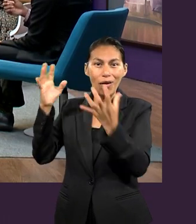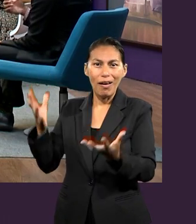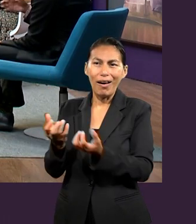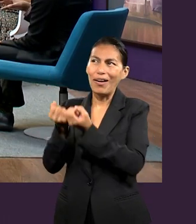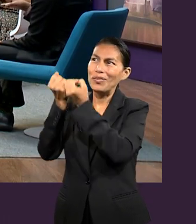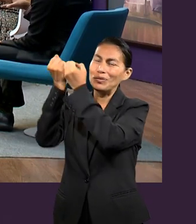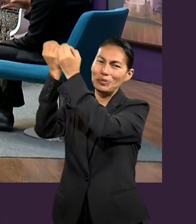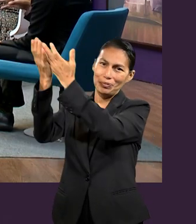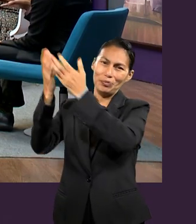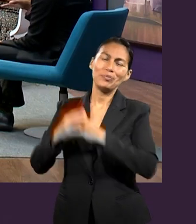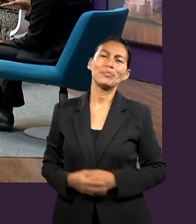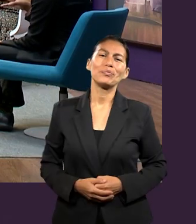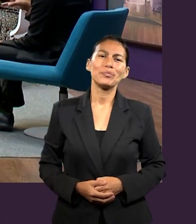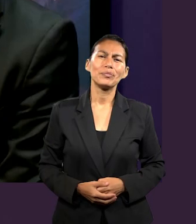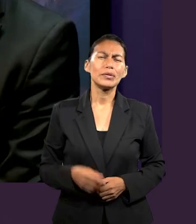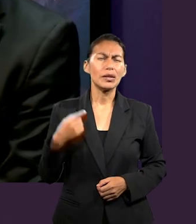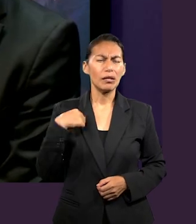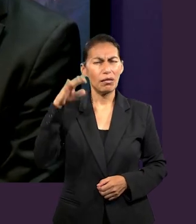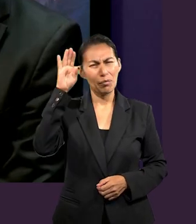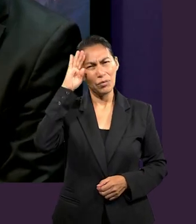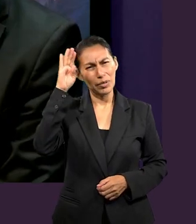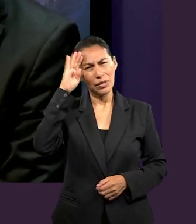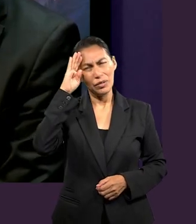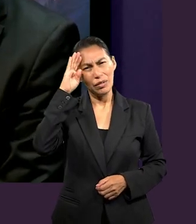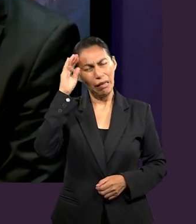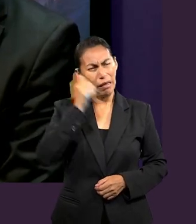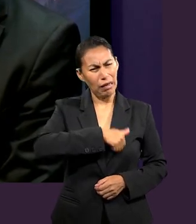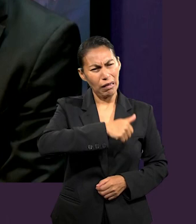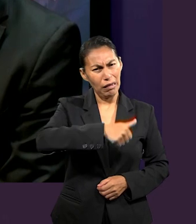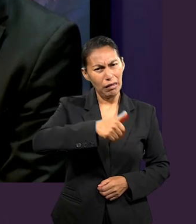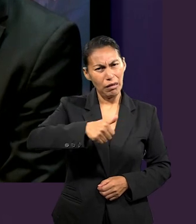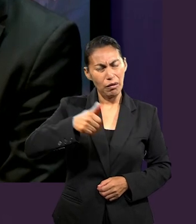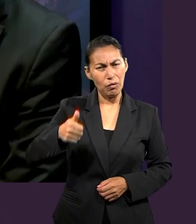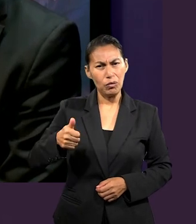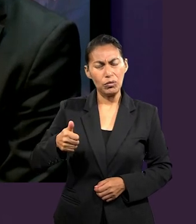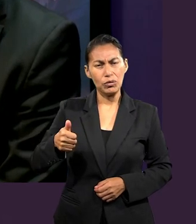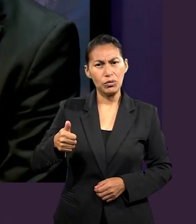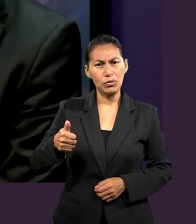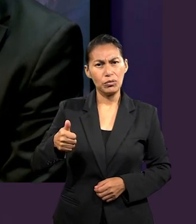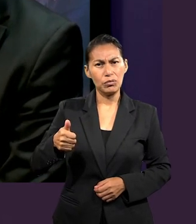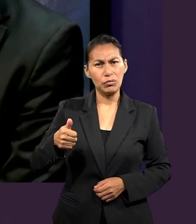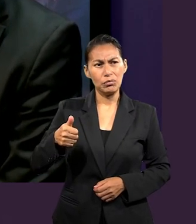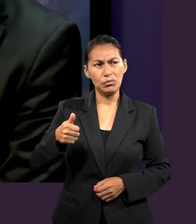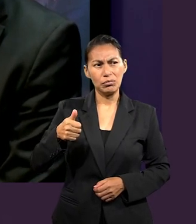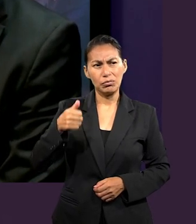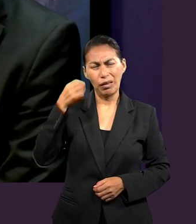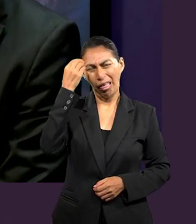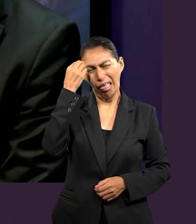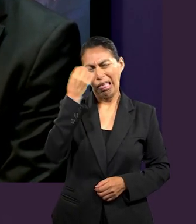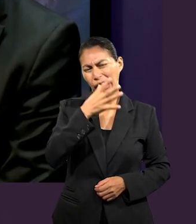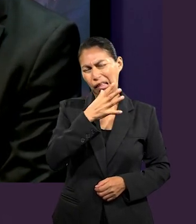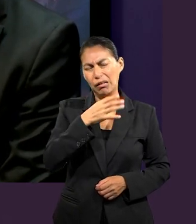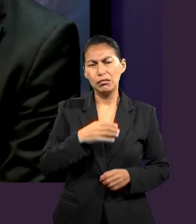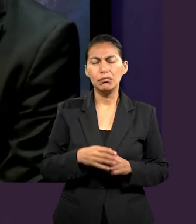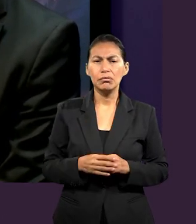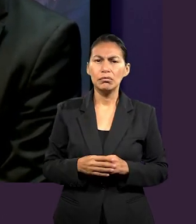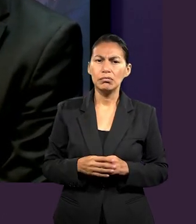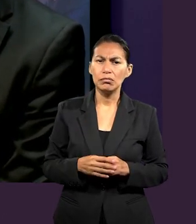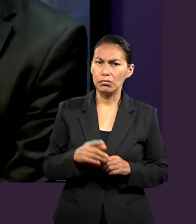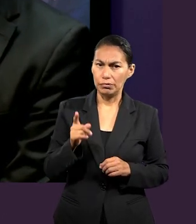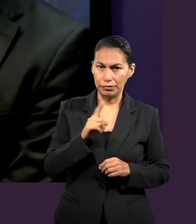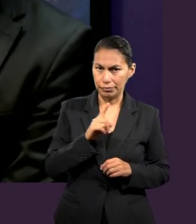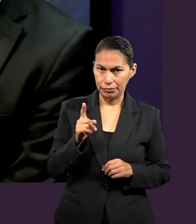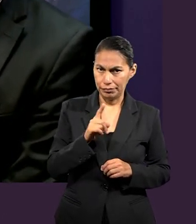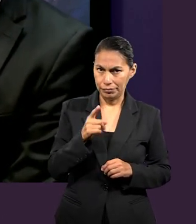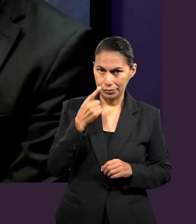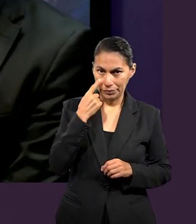Yo creo que ahí no debemos de dejar de recordar o resaltar más bien que